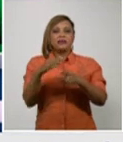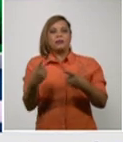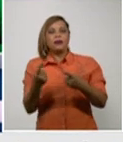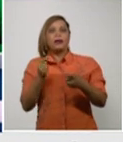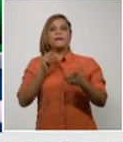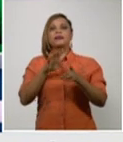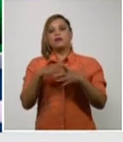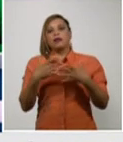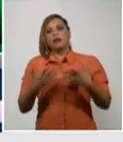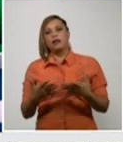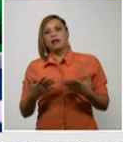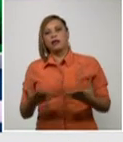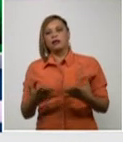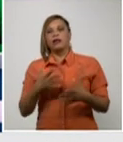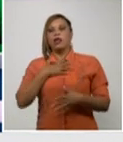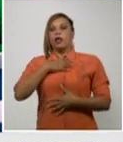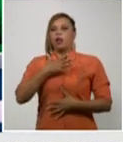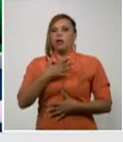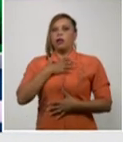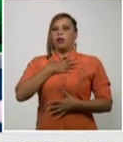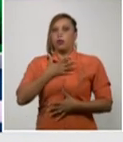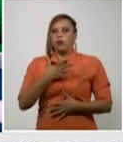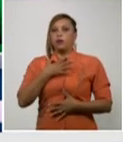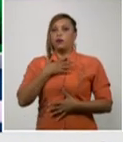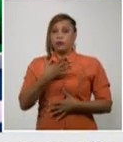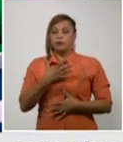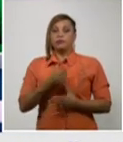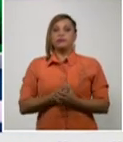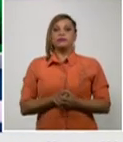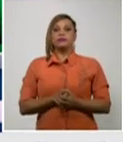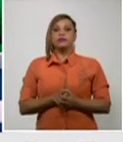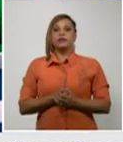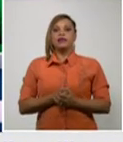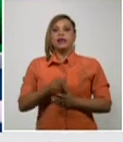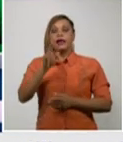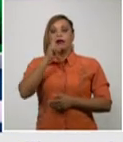tos seca, se hizo su evaluación por su médico de familia,